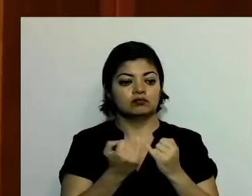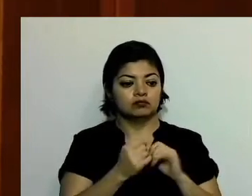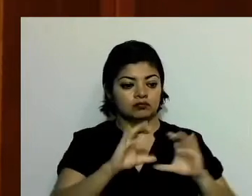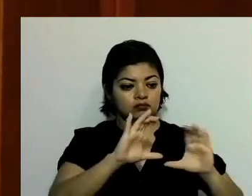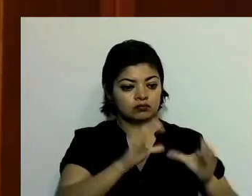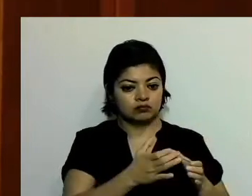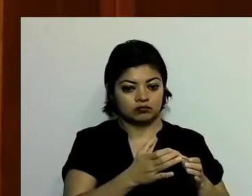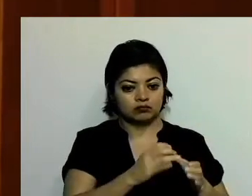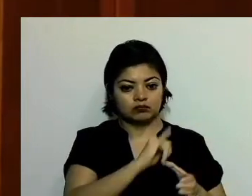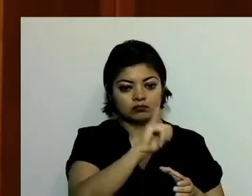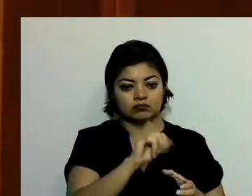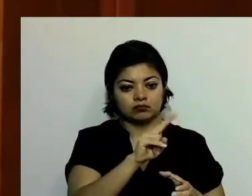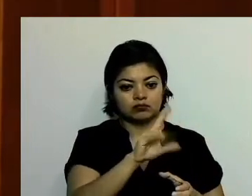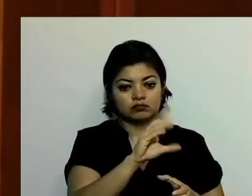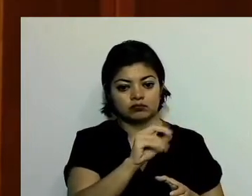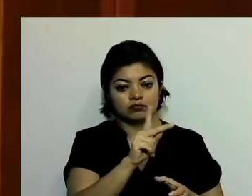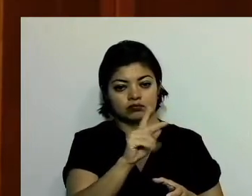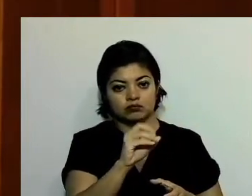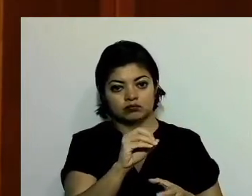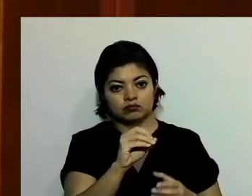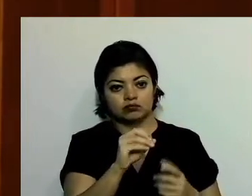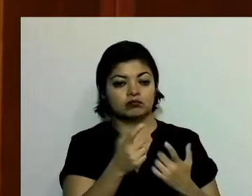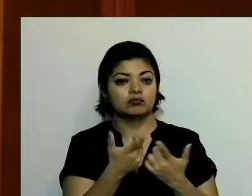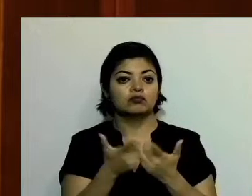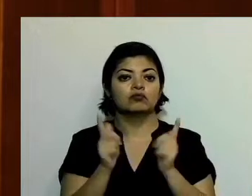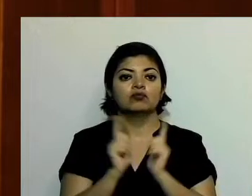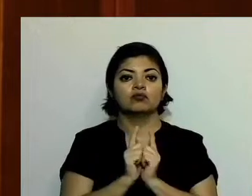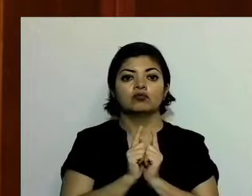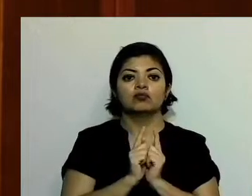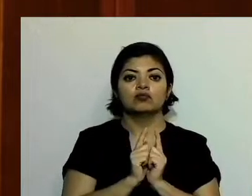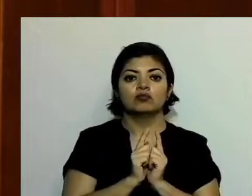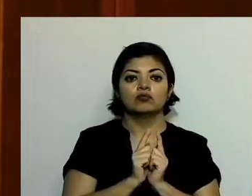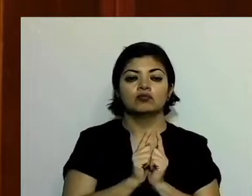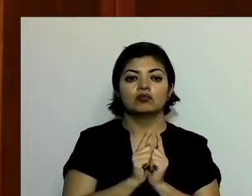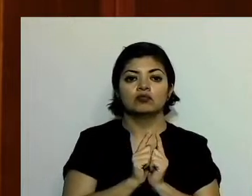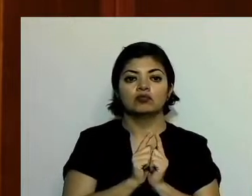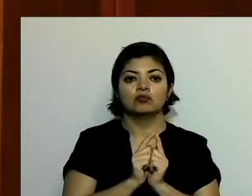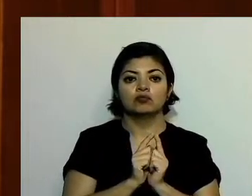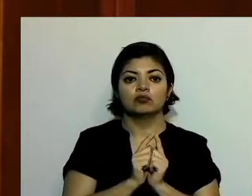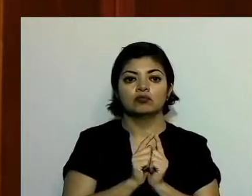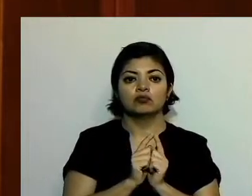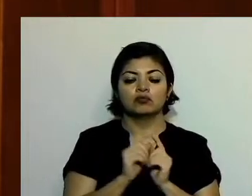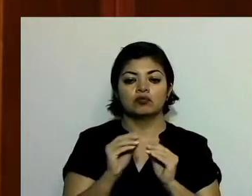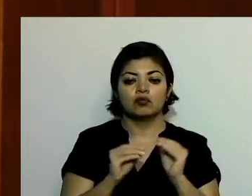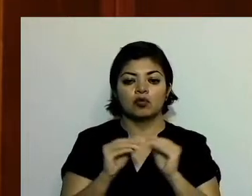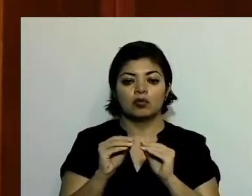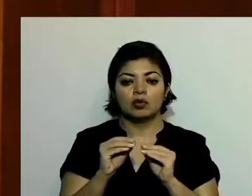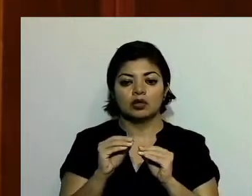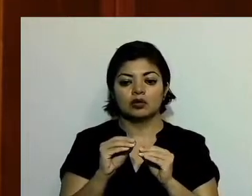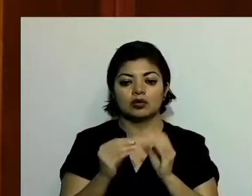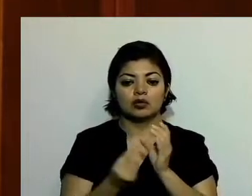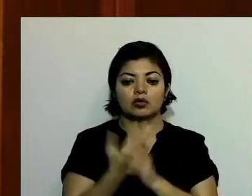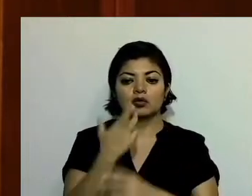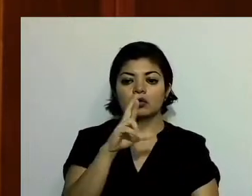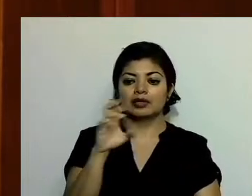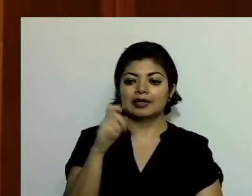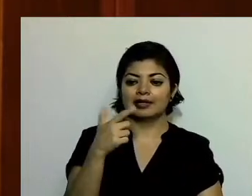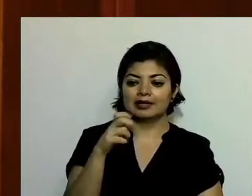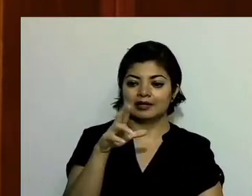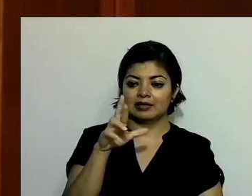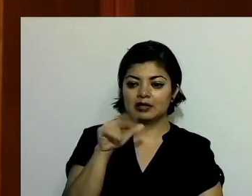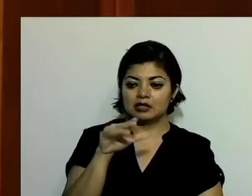Política al Grupo Parlamentario del Movimiento de Regeneración Nacional, del Partido Morena.